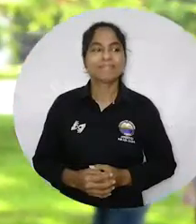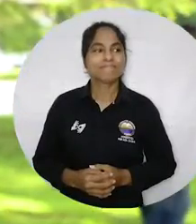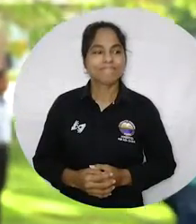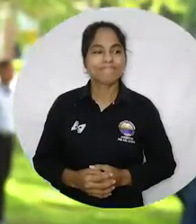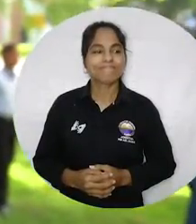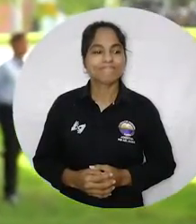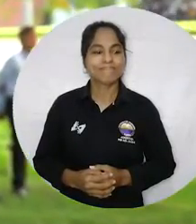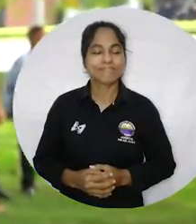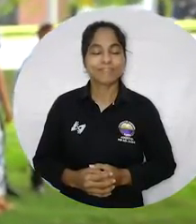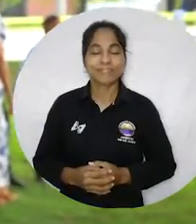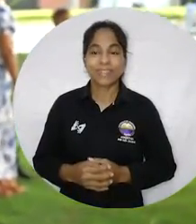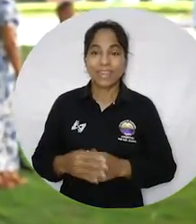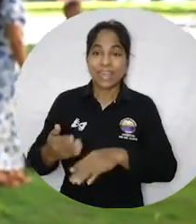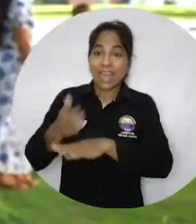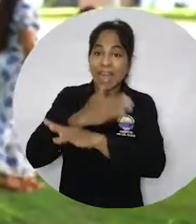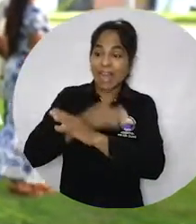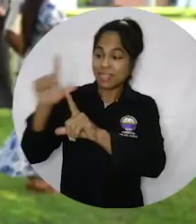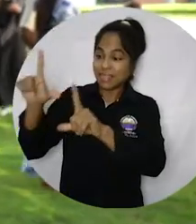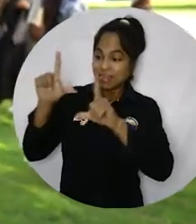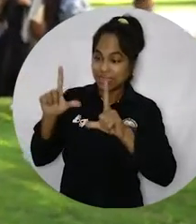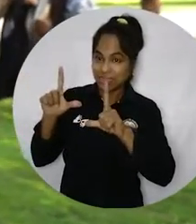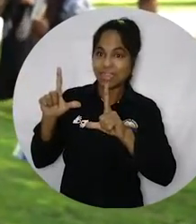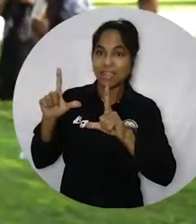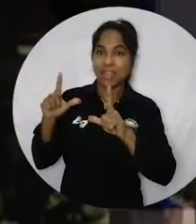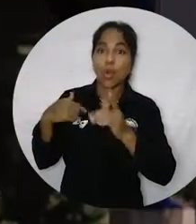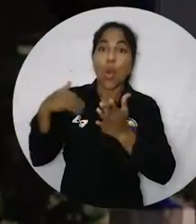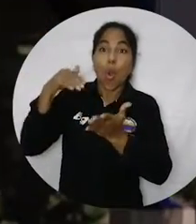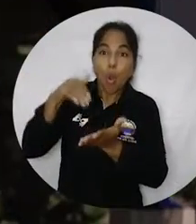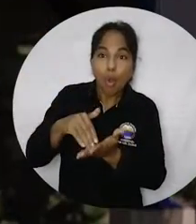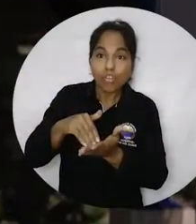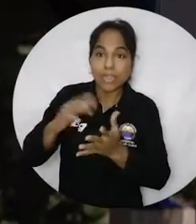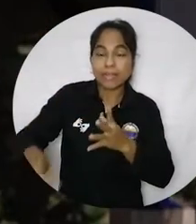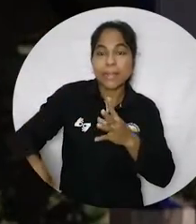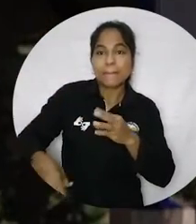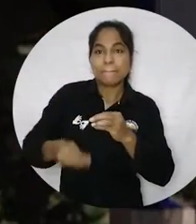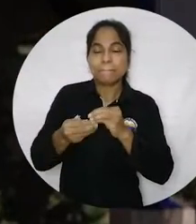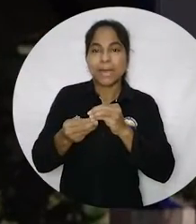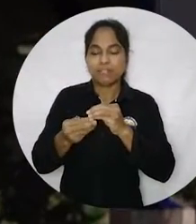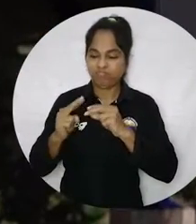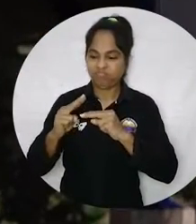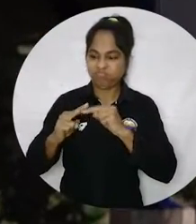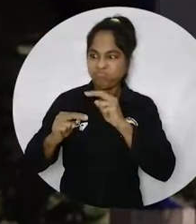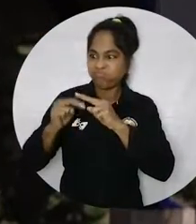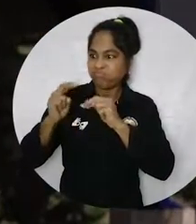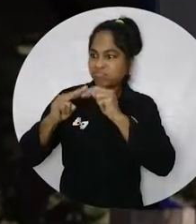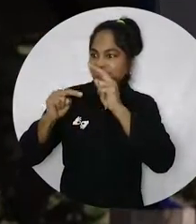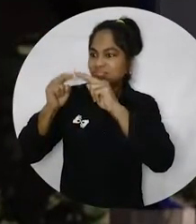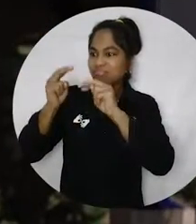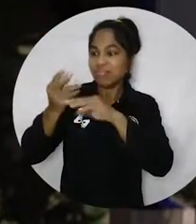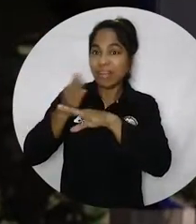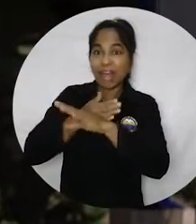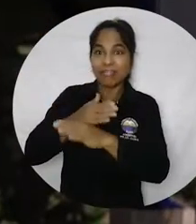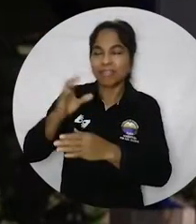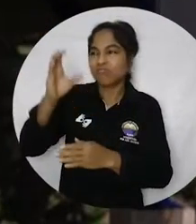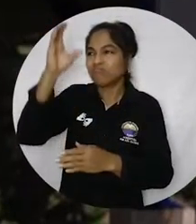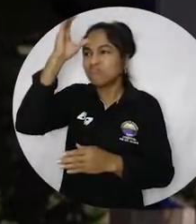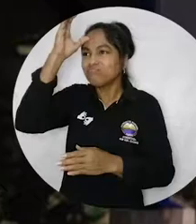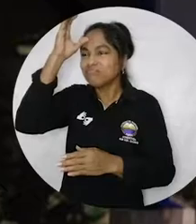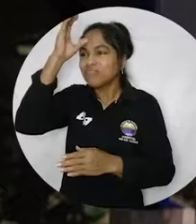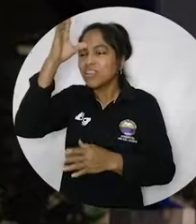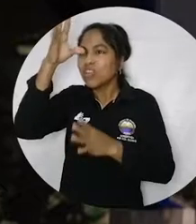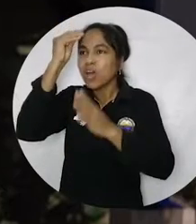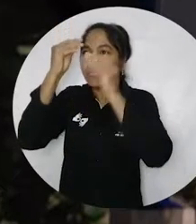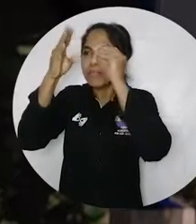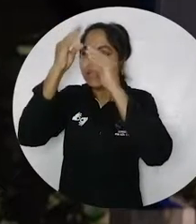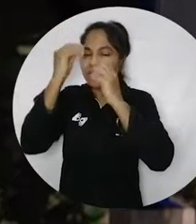PUES HABER OBTENIDO MI PREGRADO EN LA UNIVERSIDAD MAGDALENA Y VOLVER A SEGUIR EDIFICANDO DE PRONTO TODOS ESOS CONOCIMIENTOS QUE ADQUIRÍ ACÁ, AFIANZARLO